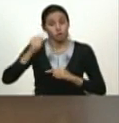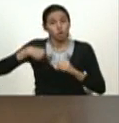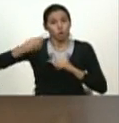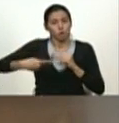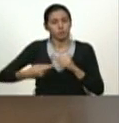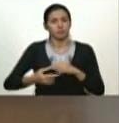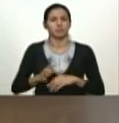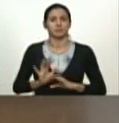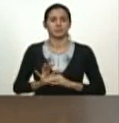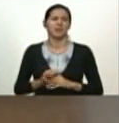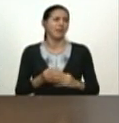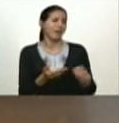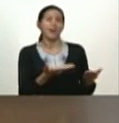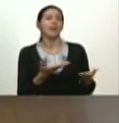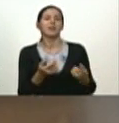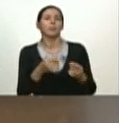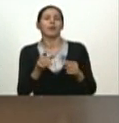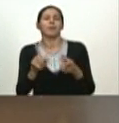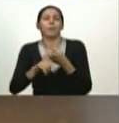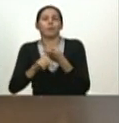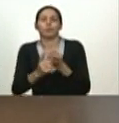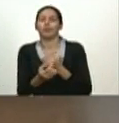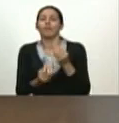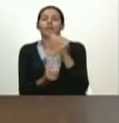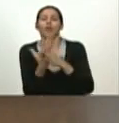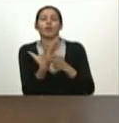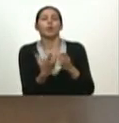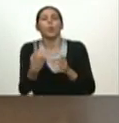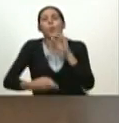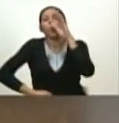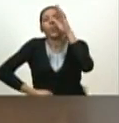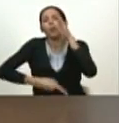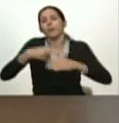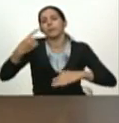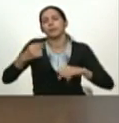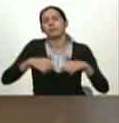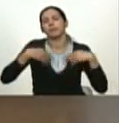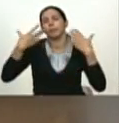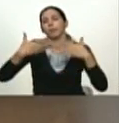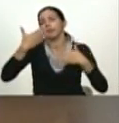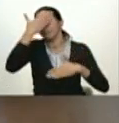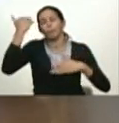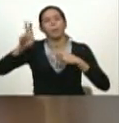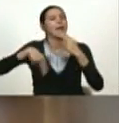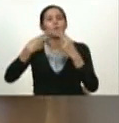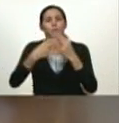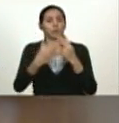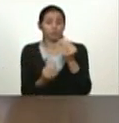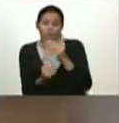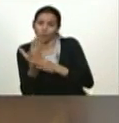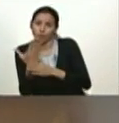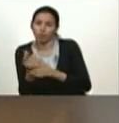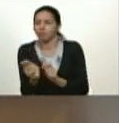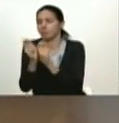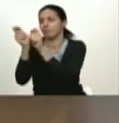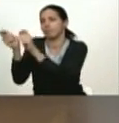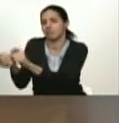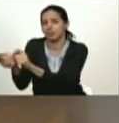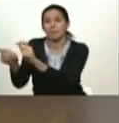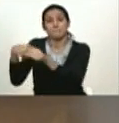regañar ¿para qué me vas a regalar esas flores? van a decir te he regalado hoy una flor mañana un comentario ¿verdad?